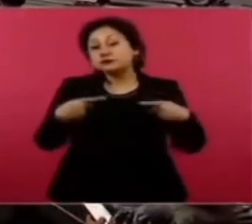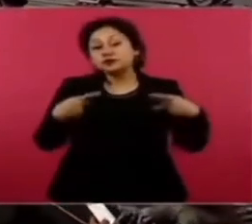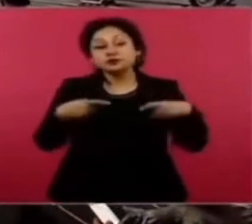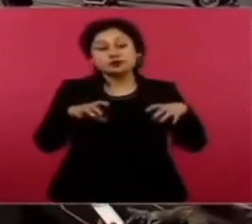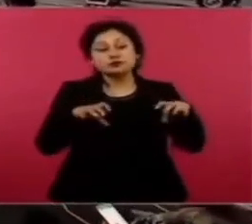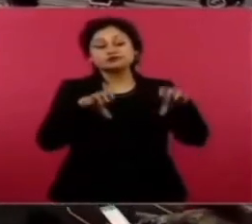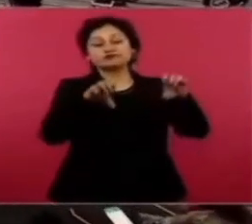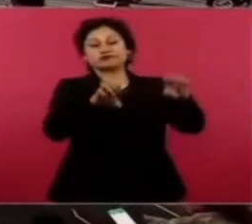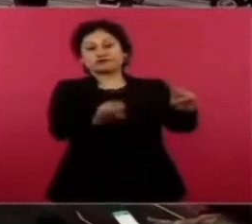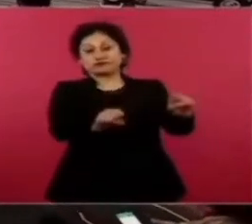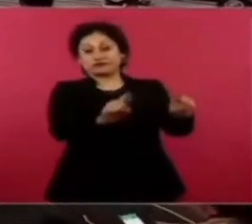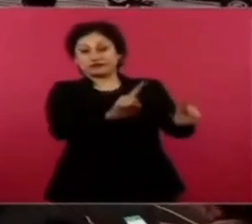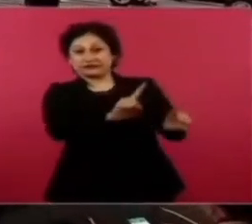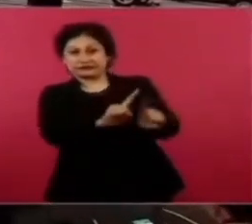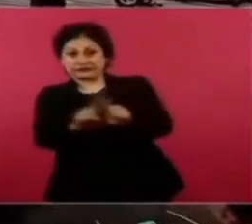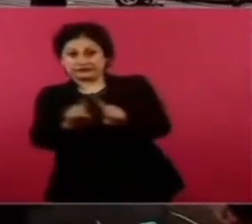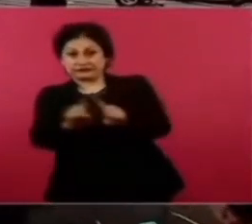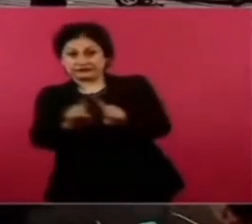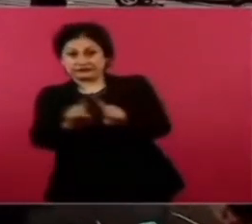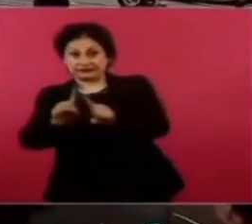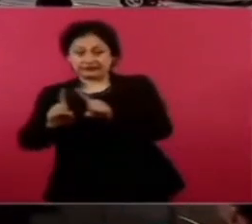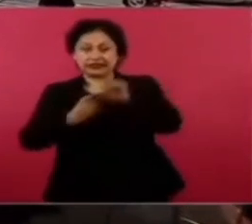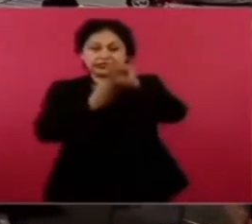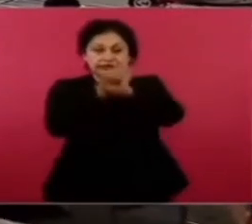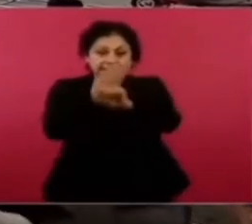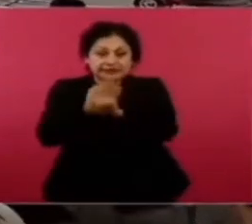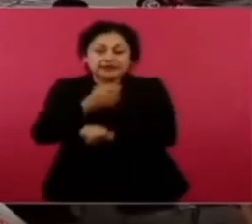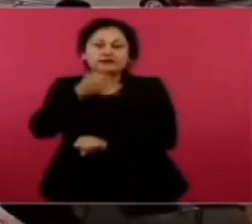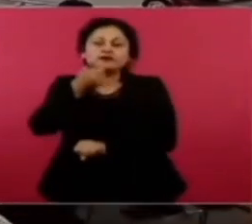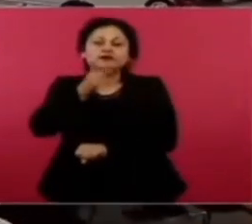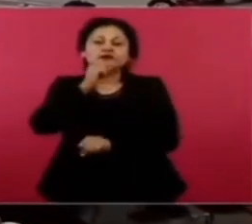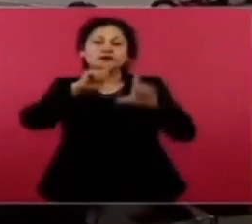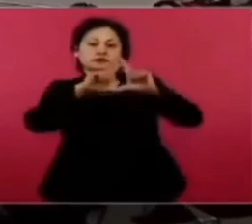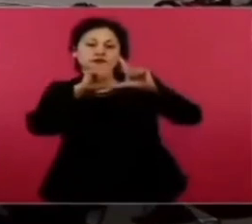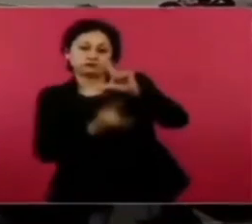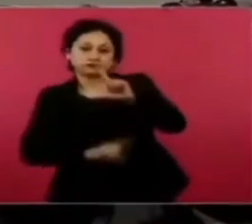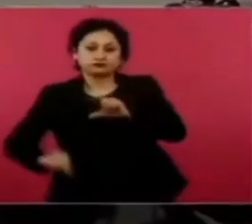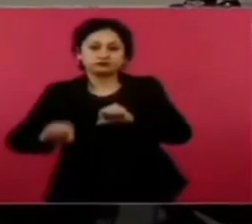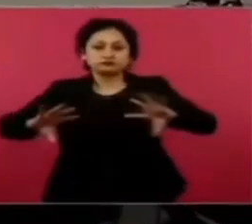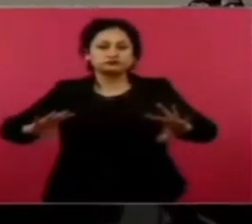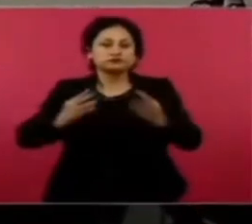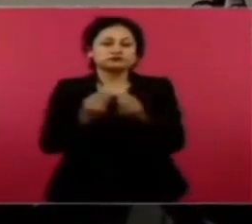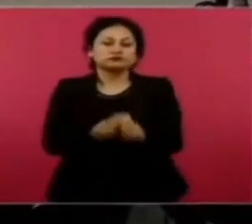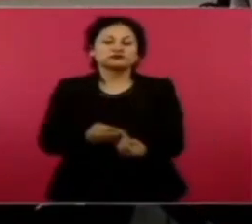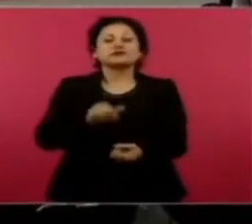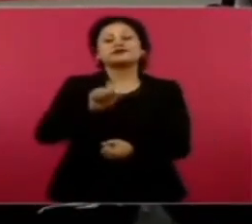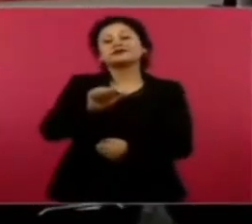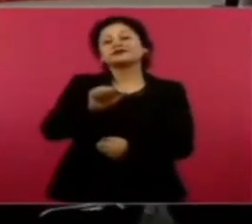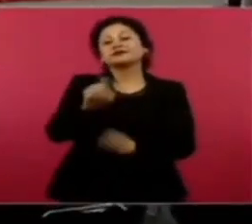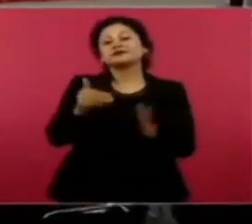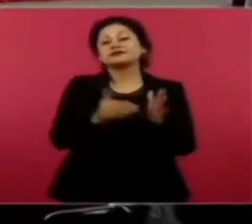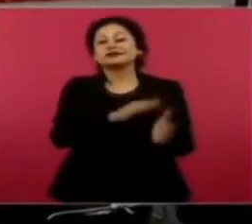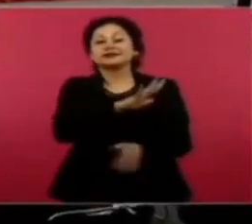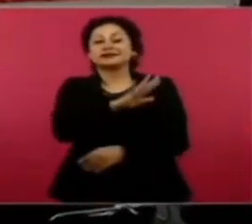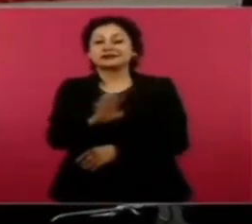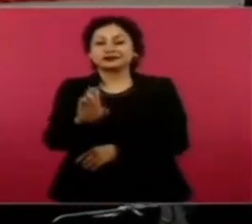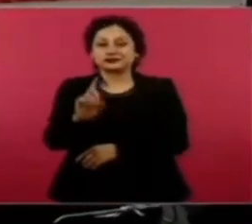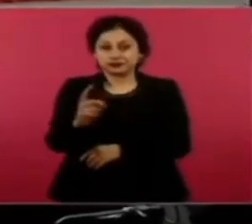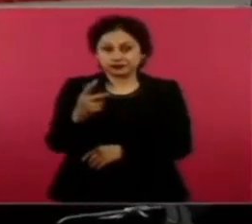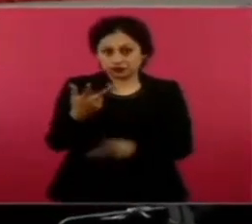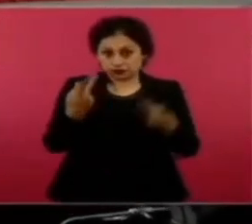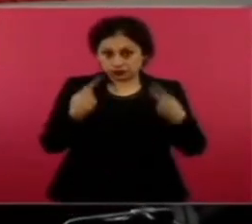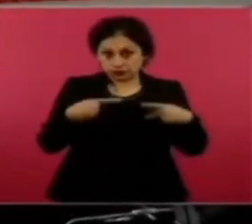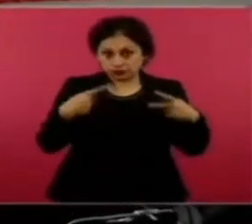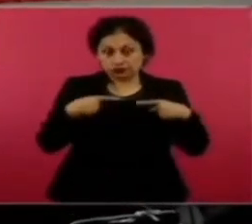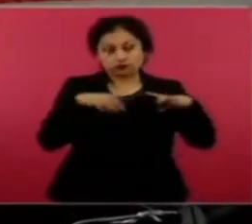en ese punto para obligar a los cuerpos de seguridad a que asistieran al lugar. Adelante. Otra detención